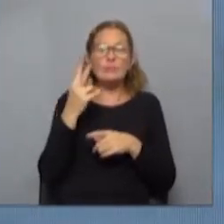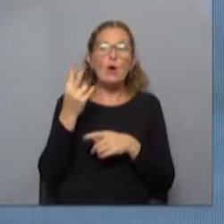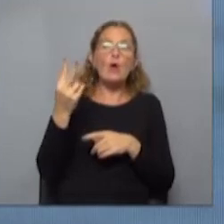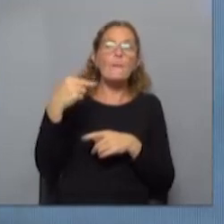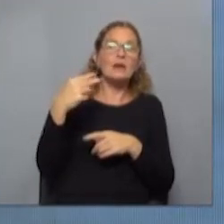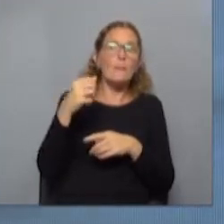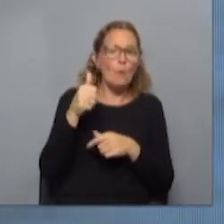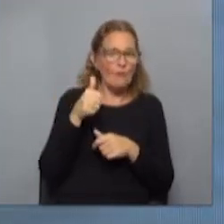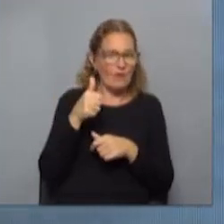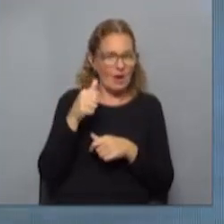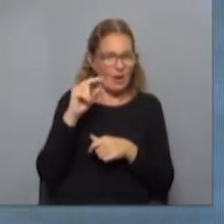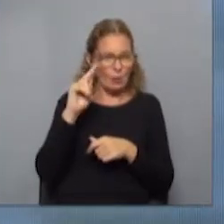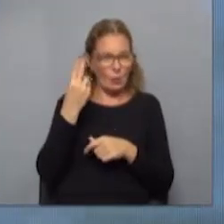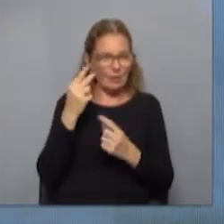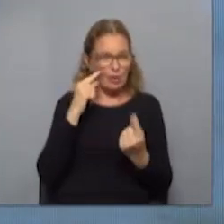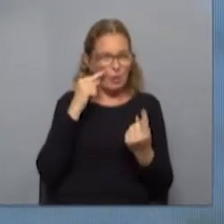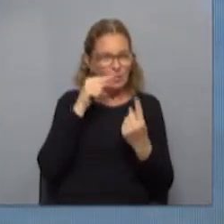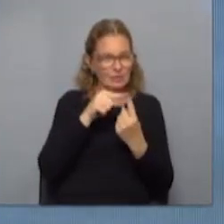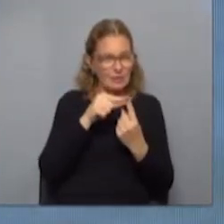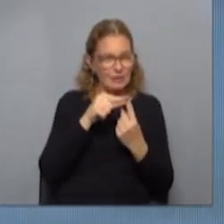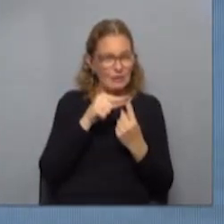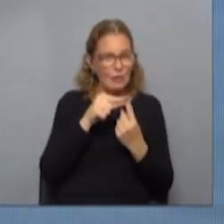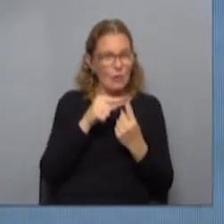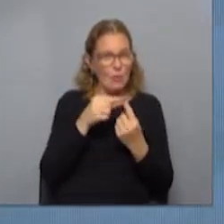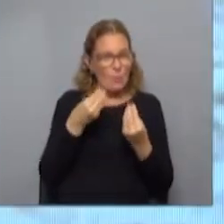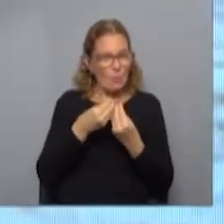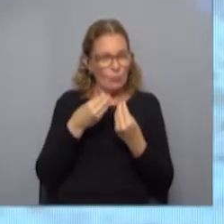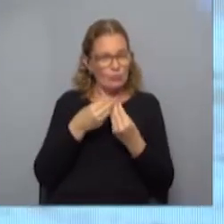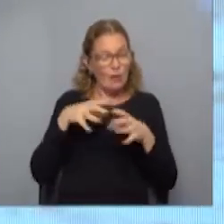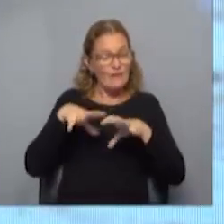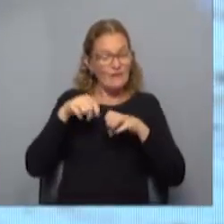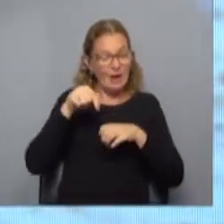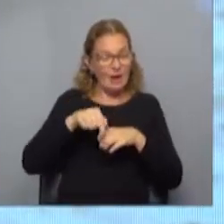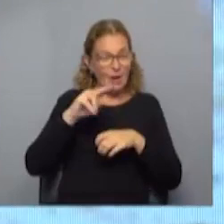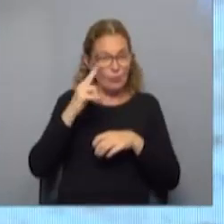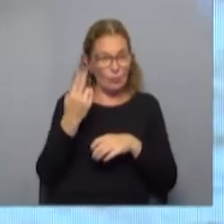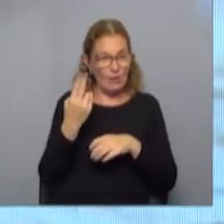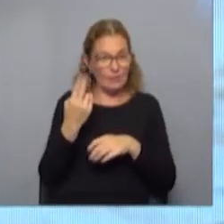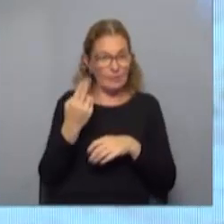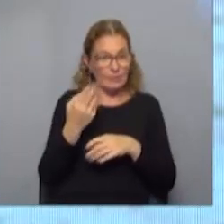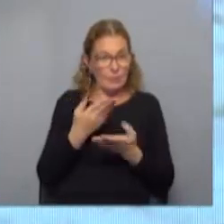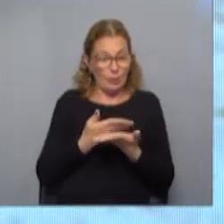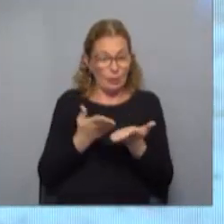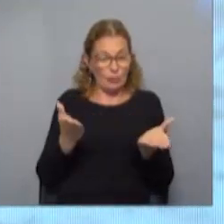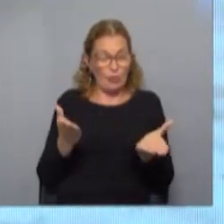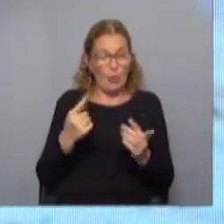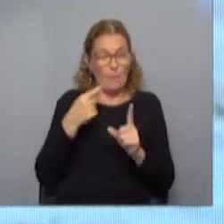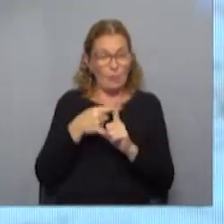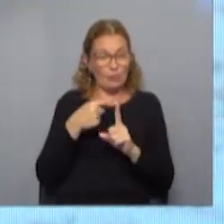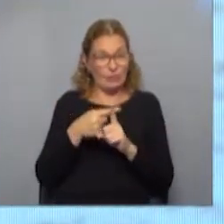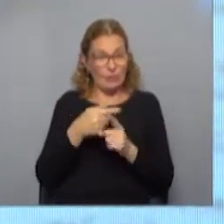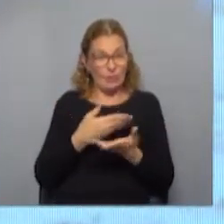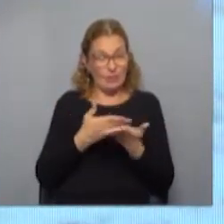mirados y hay objetivo de venir mucha gente. Ha venido mucha gente a radicarse al país por las cosas positivas que se iba